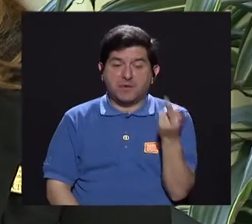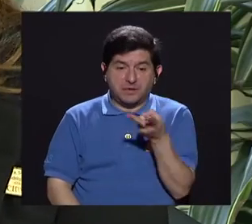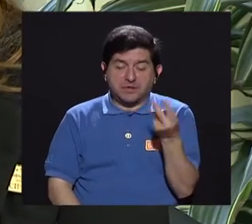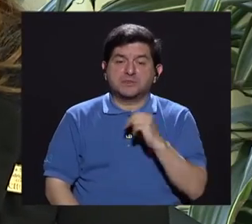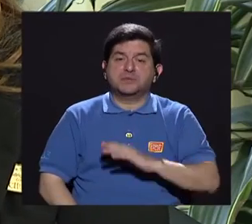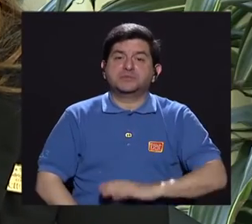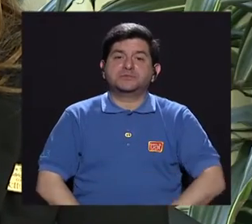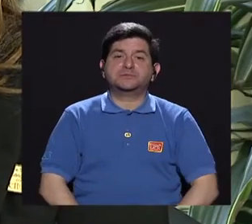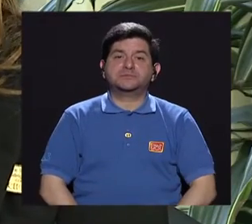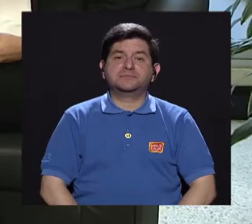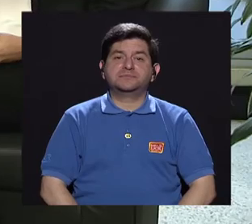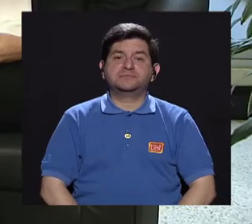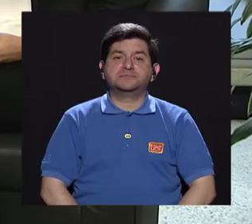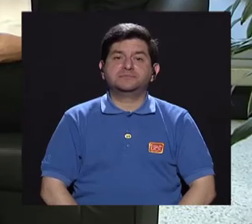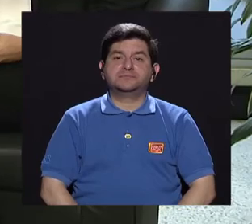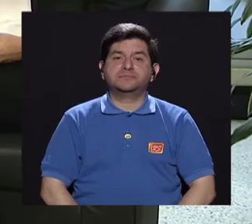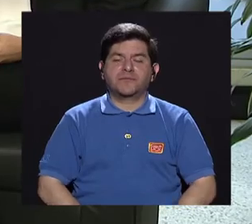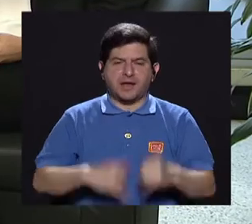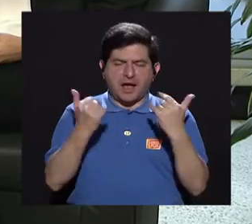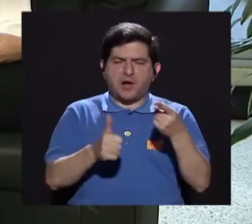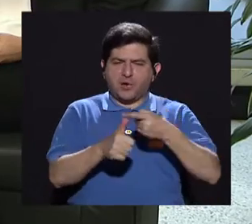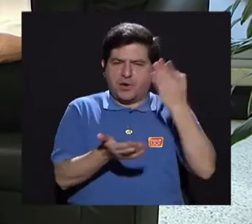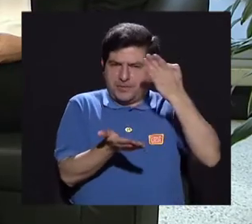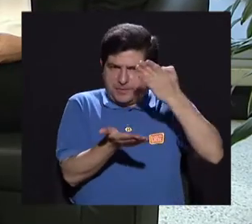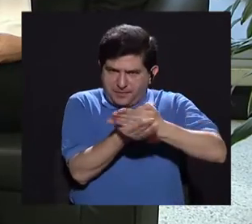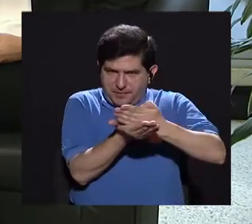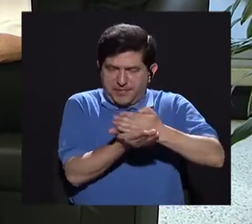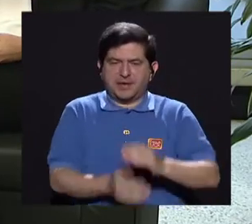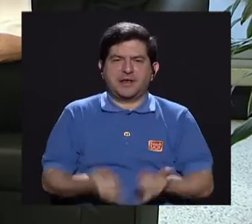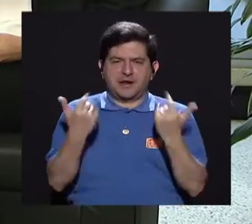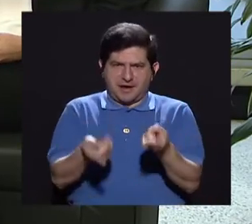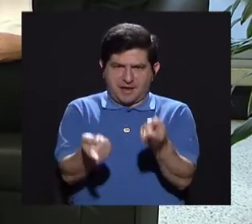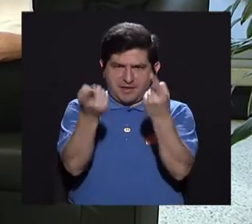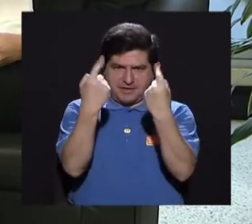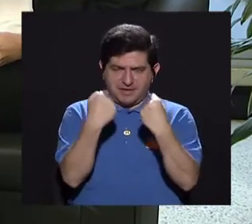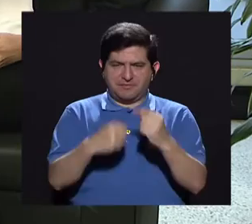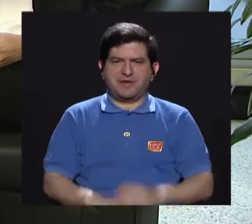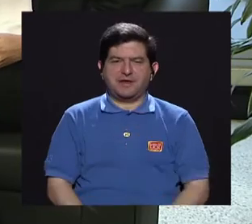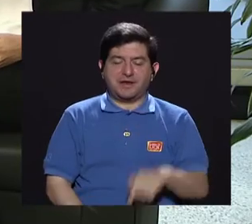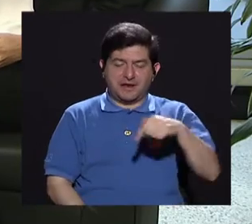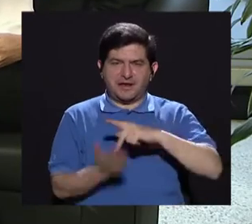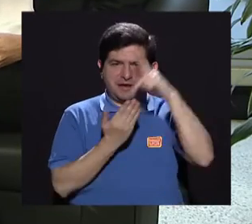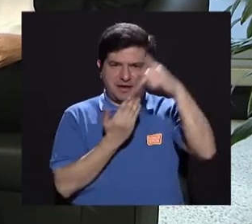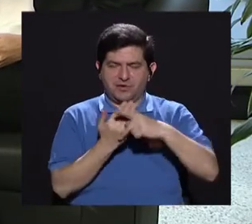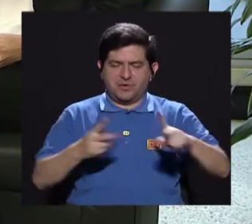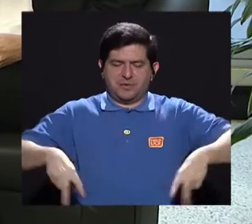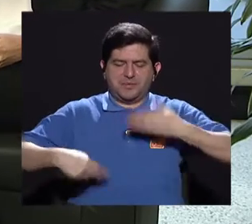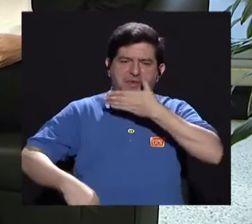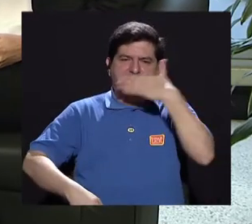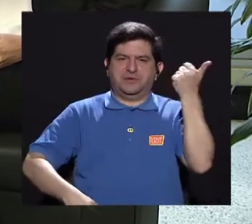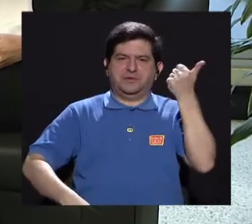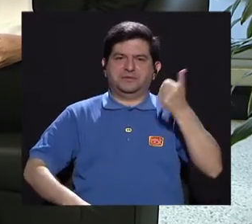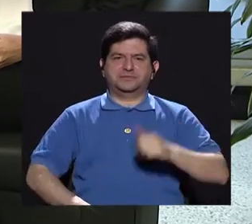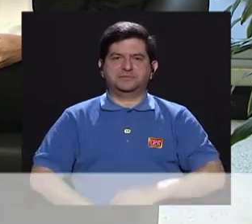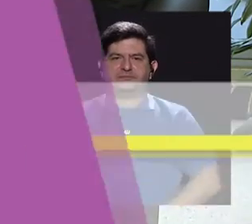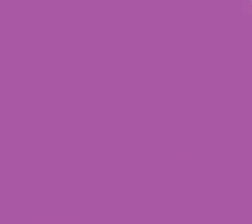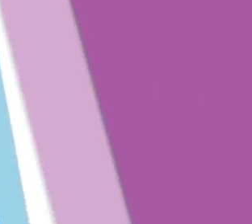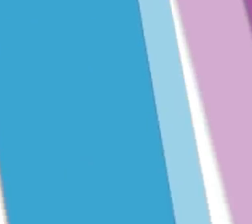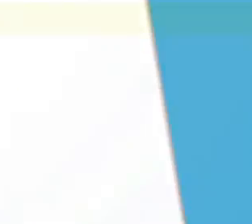entiendan. Bueno, vamos a hacer un primer corte, ya regresamos con la revista Vivir Mejor.